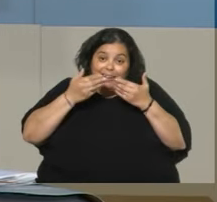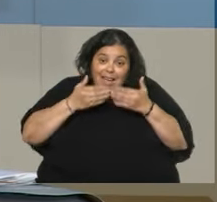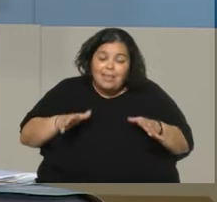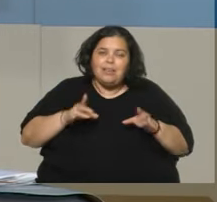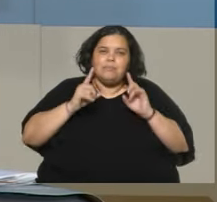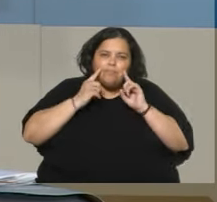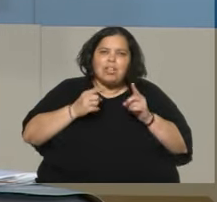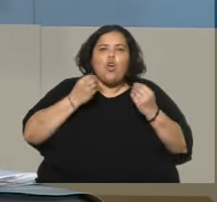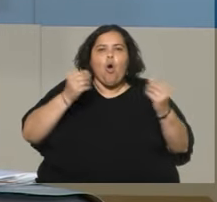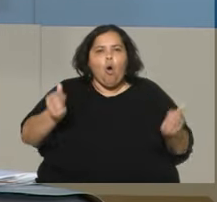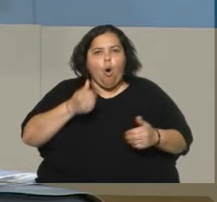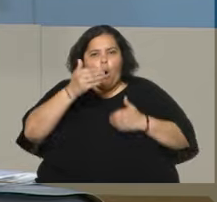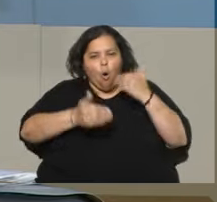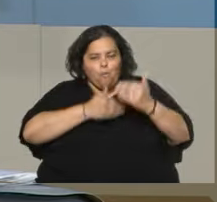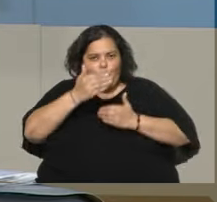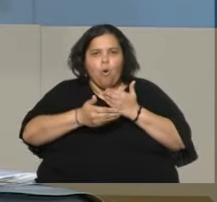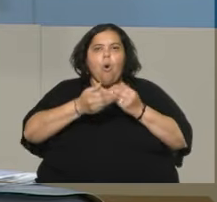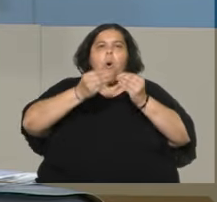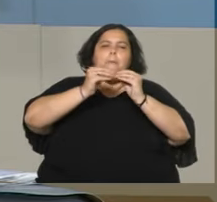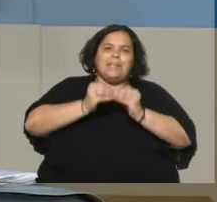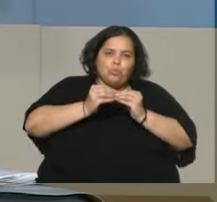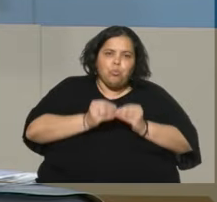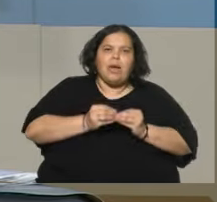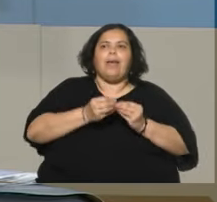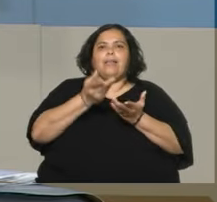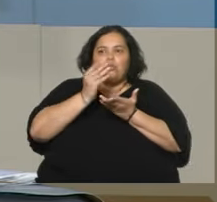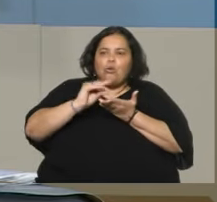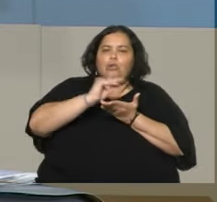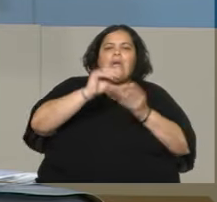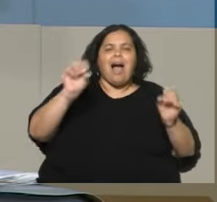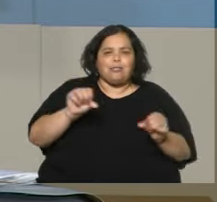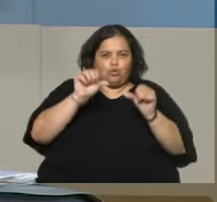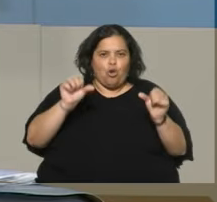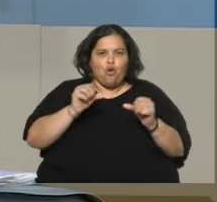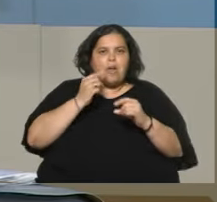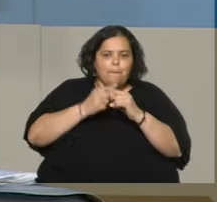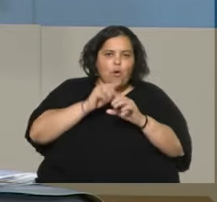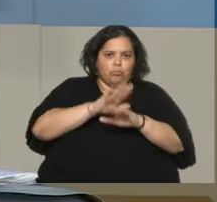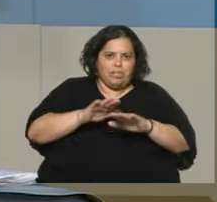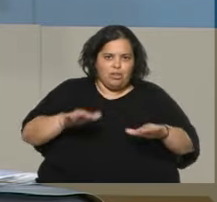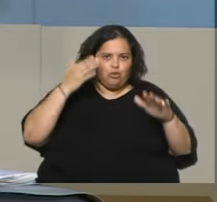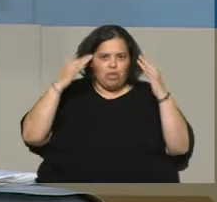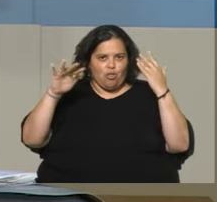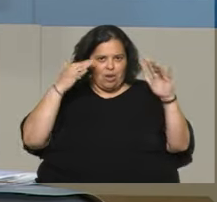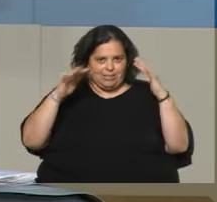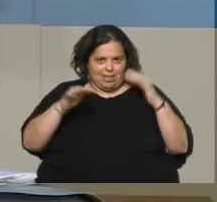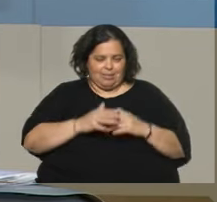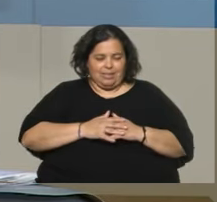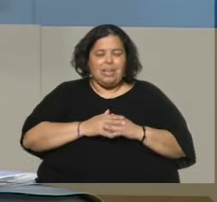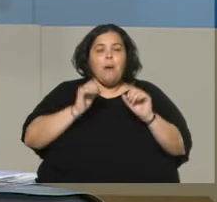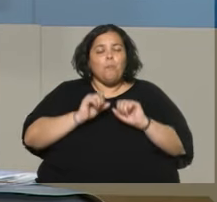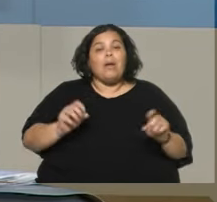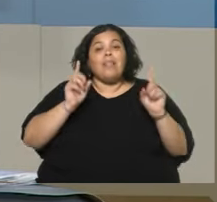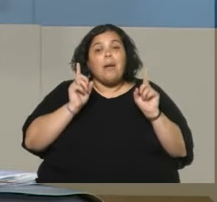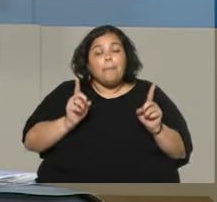y de diseño de la política pública y no como hacemos hoy, excepto excepciones, viendo el tema de la alimentación por allá, el tema de algunas prestaciones para